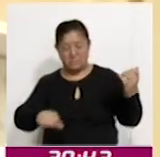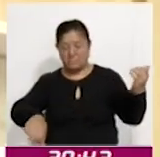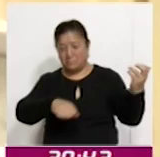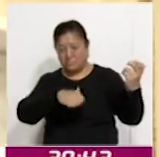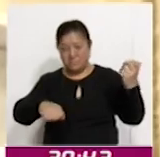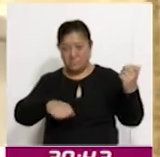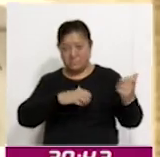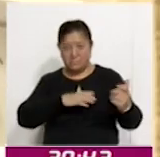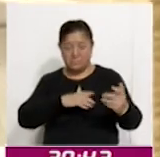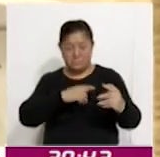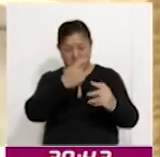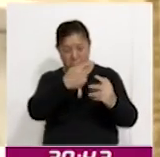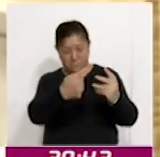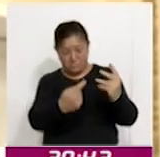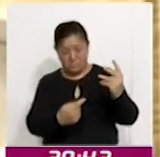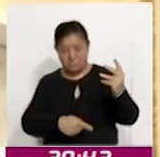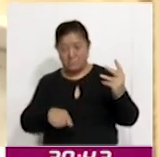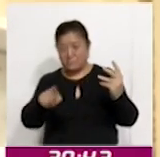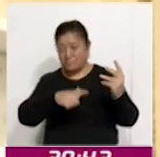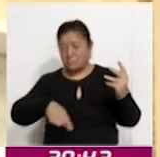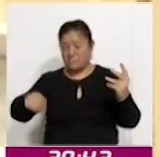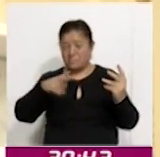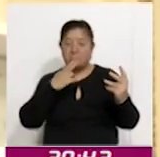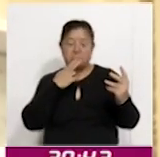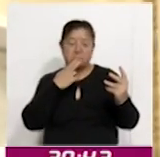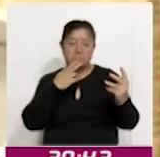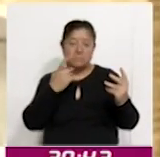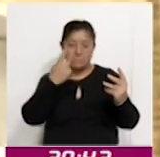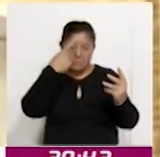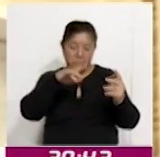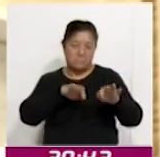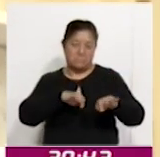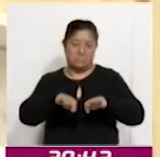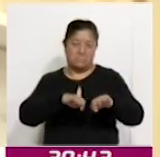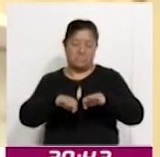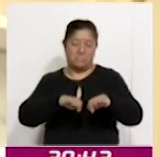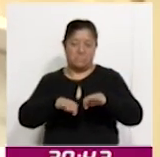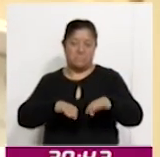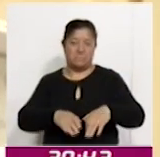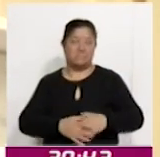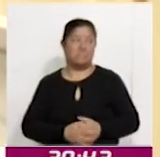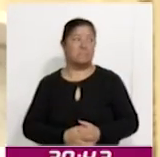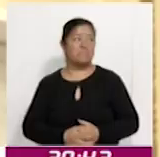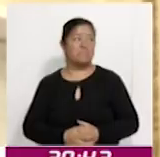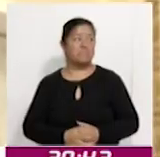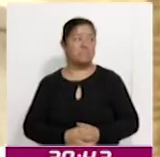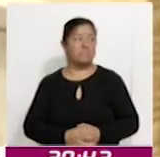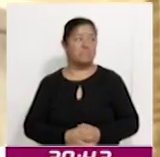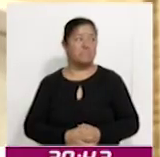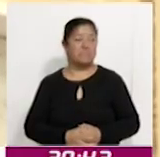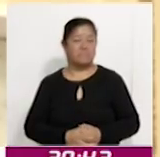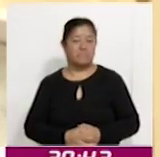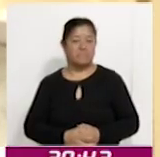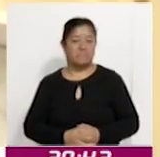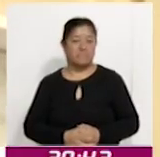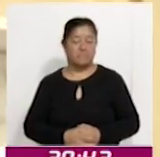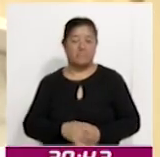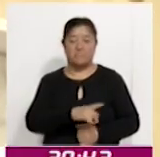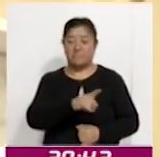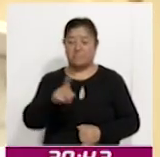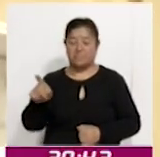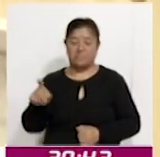todos aquellos que trabajan y tienen el sostenimiento de su vida